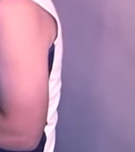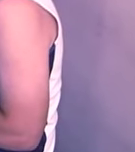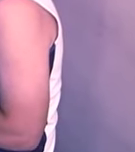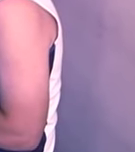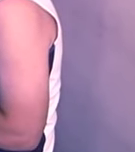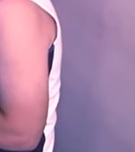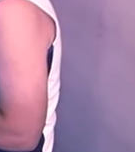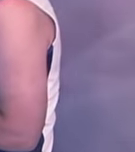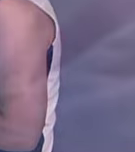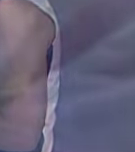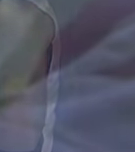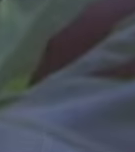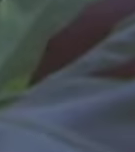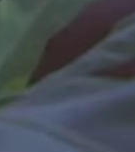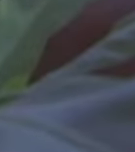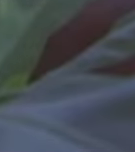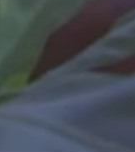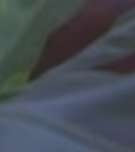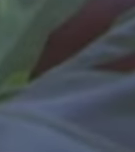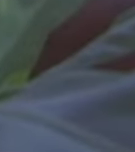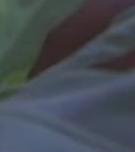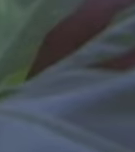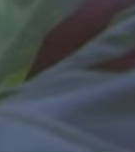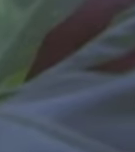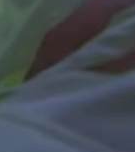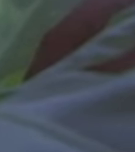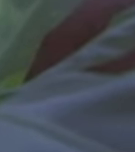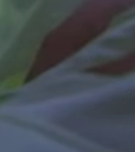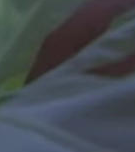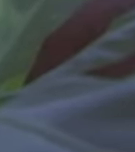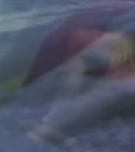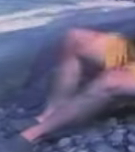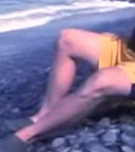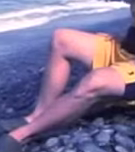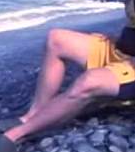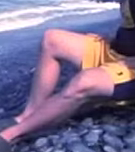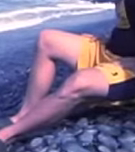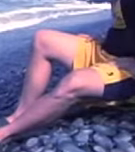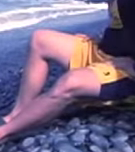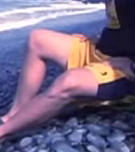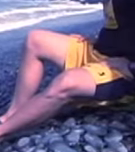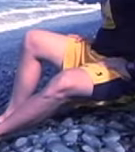a lo que él se proponga.